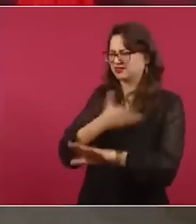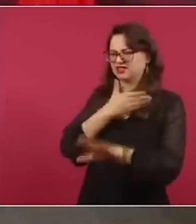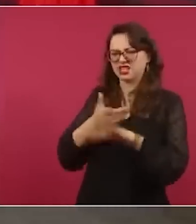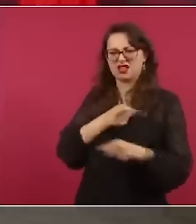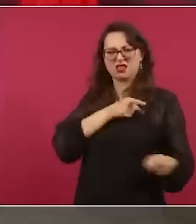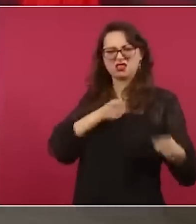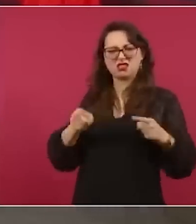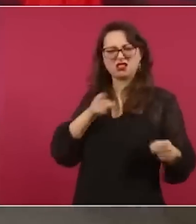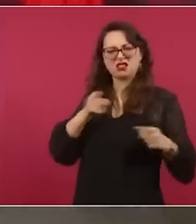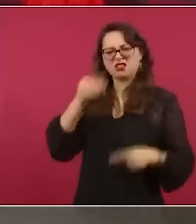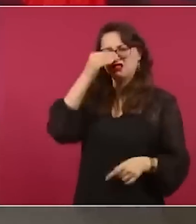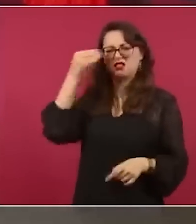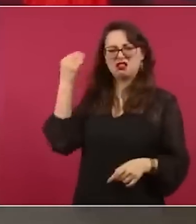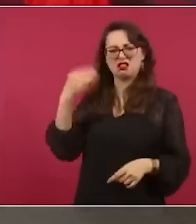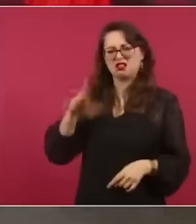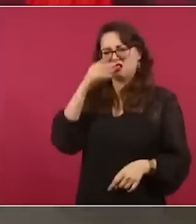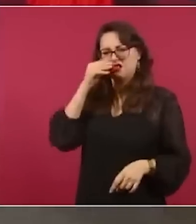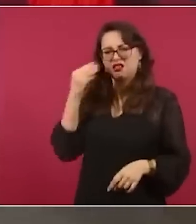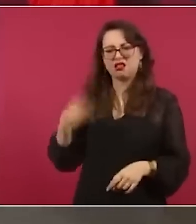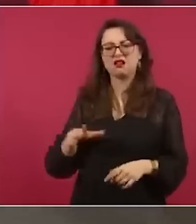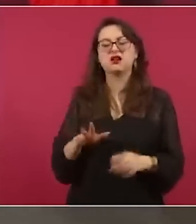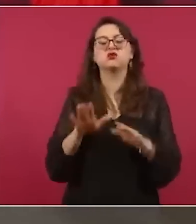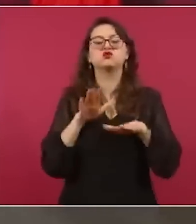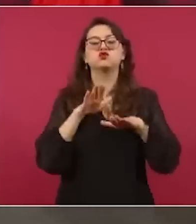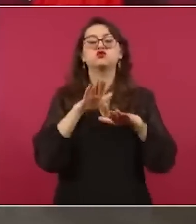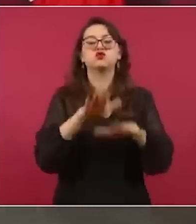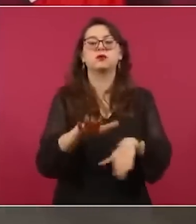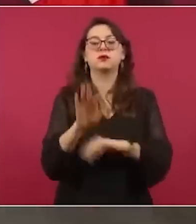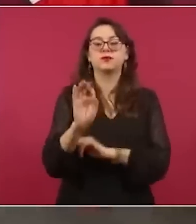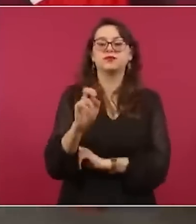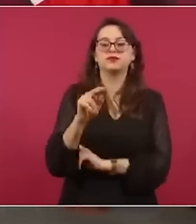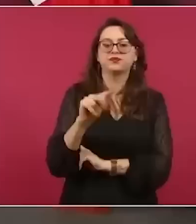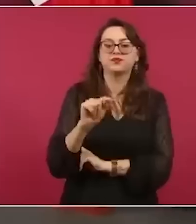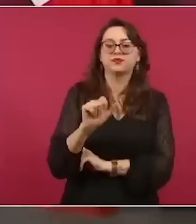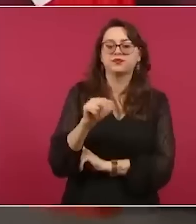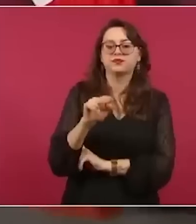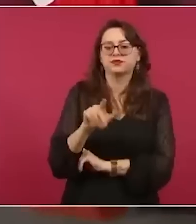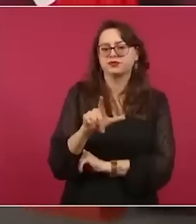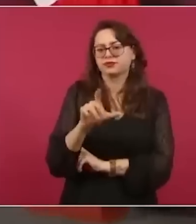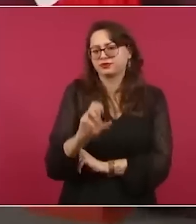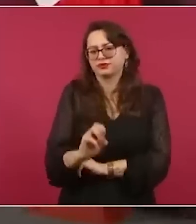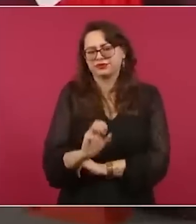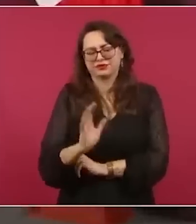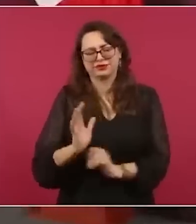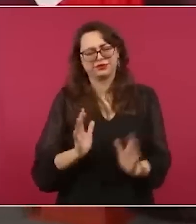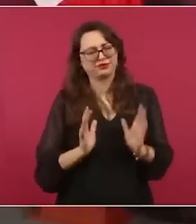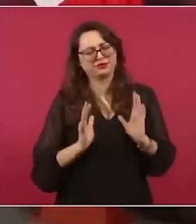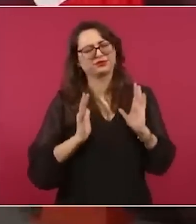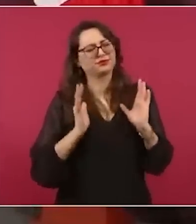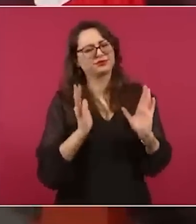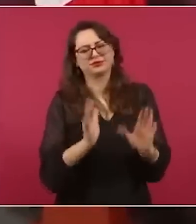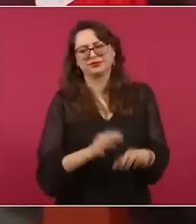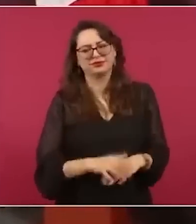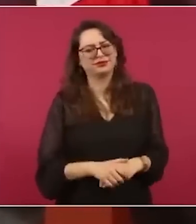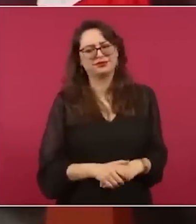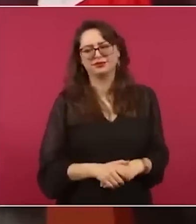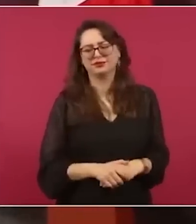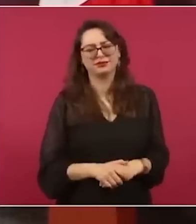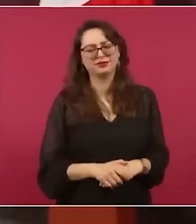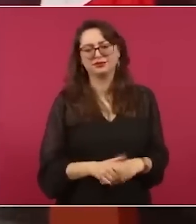del fentanilo y la manera en que están